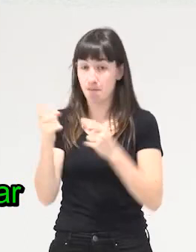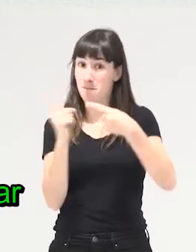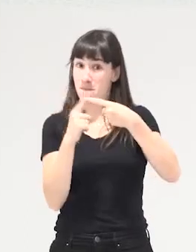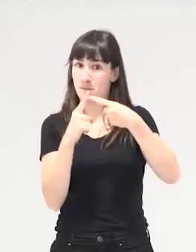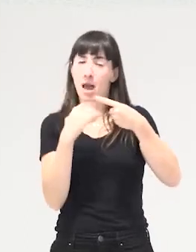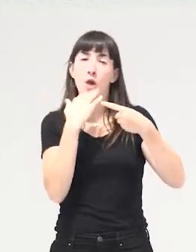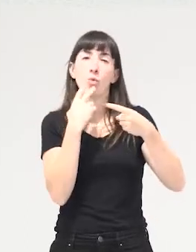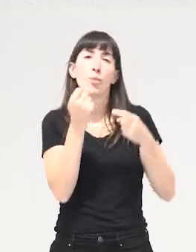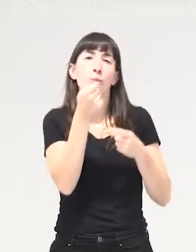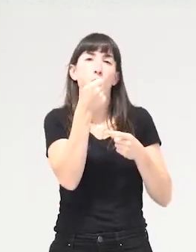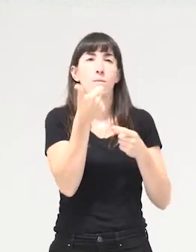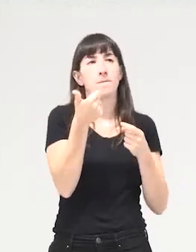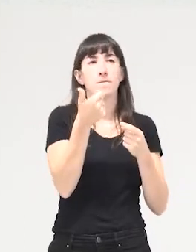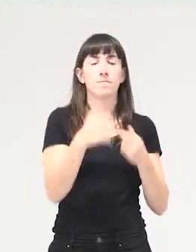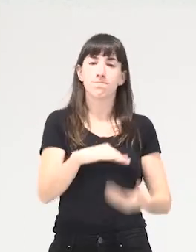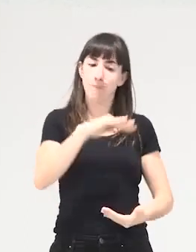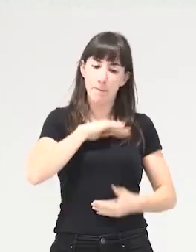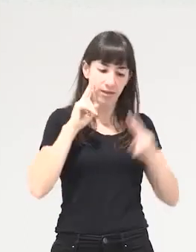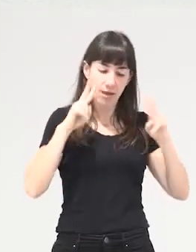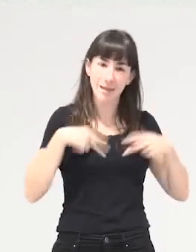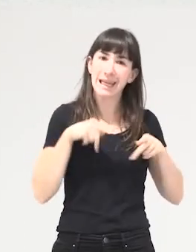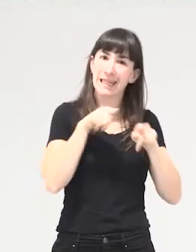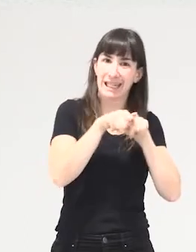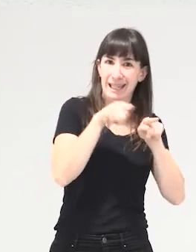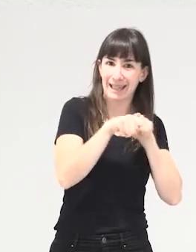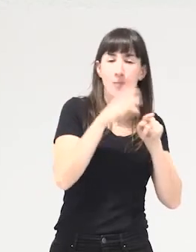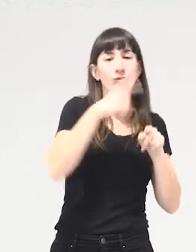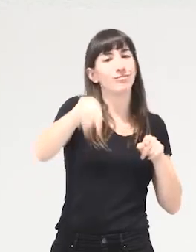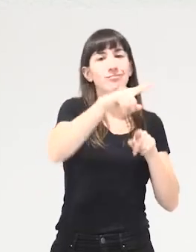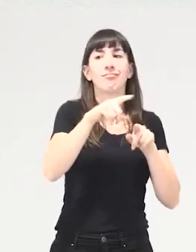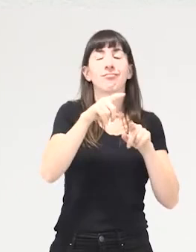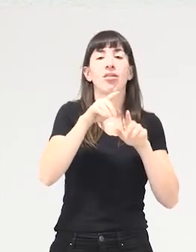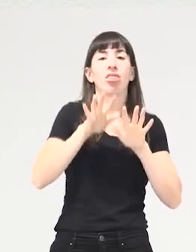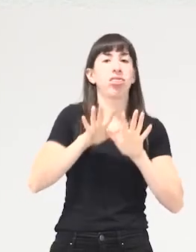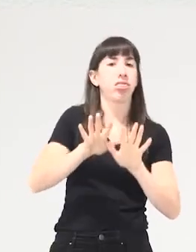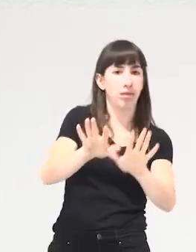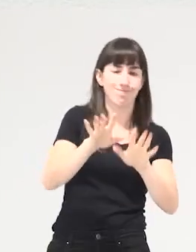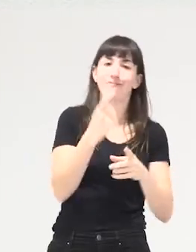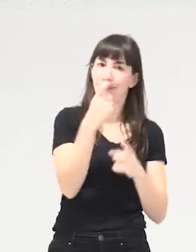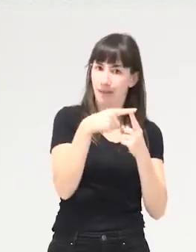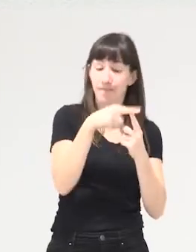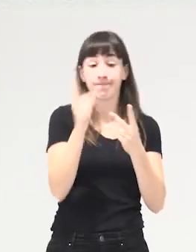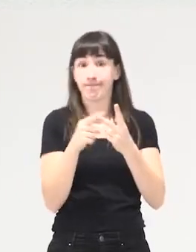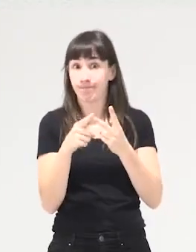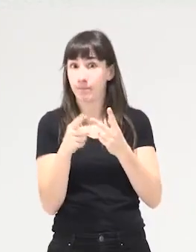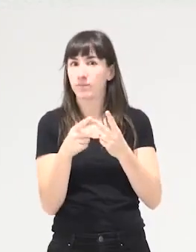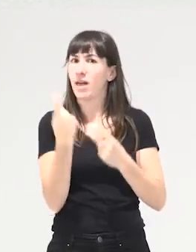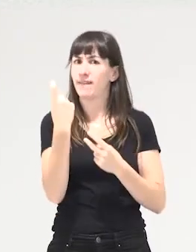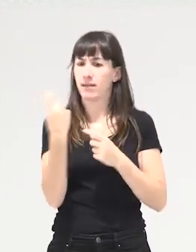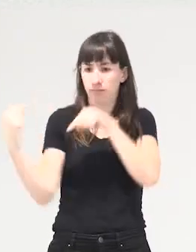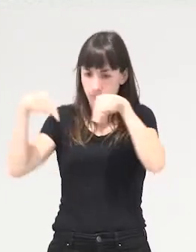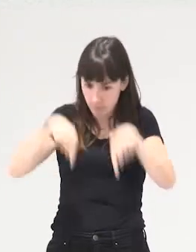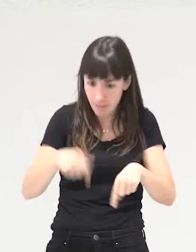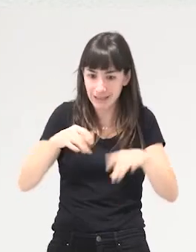potencia crítica que creo, y lo lanzaría al debate, que nos hemos ido dejando un poco en el camino, por otro lado, la necesidad de aterrizar más